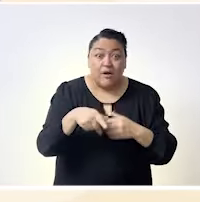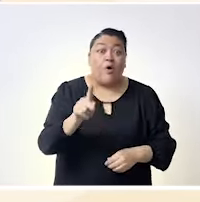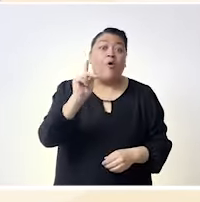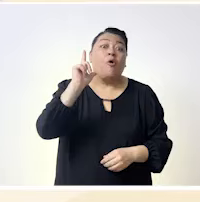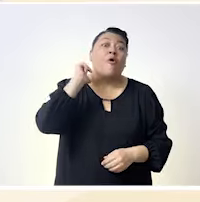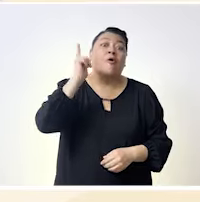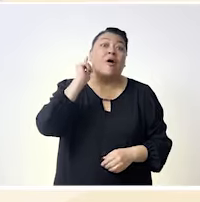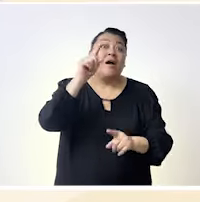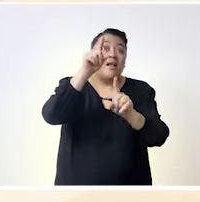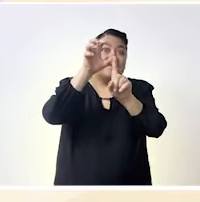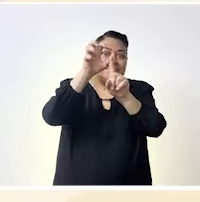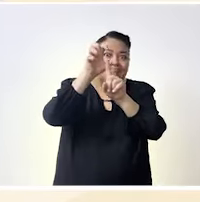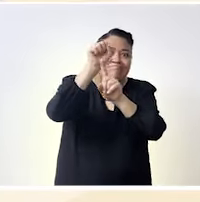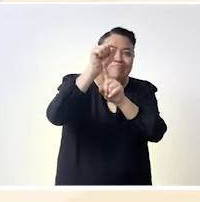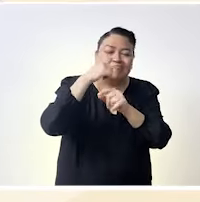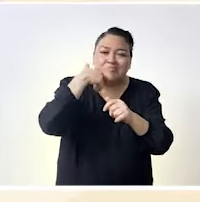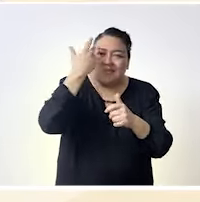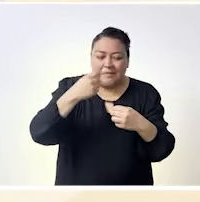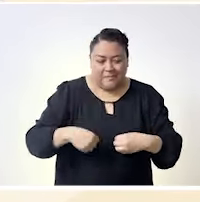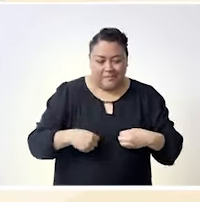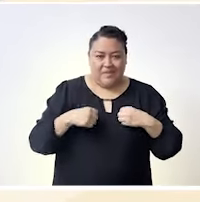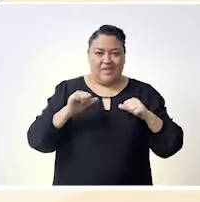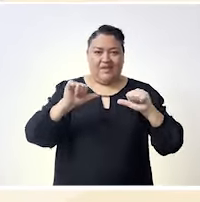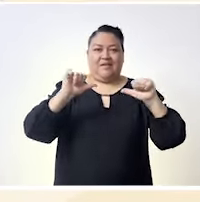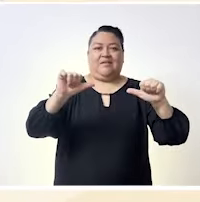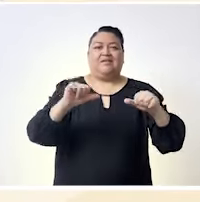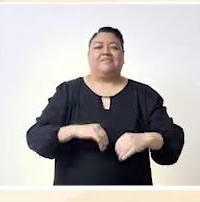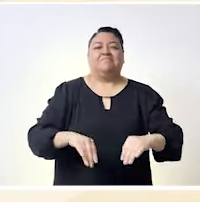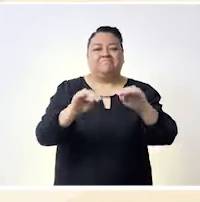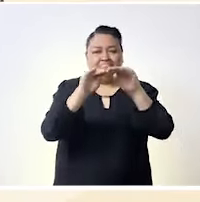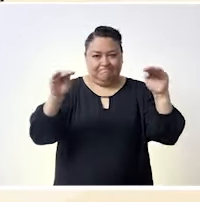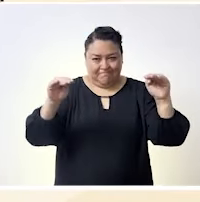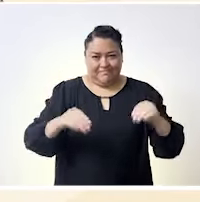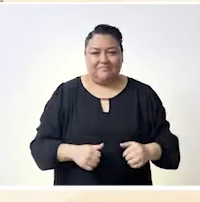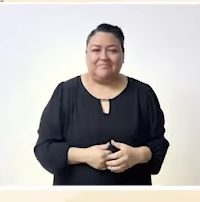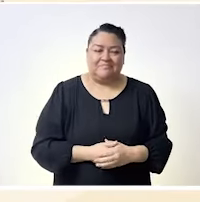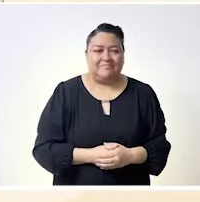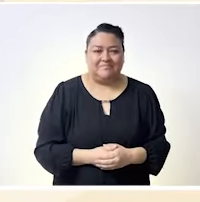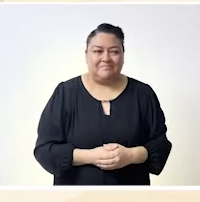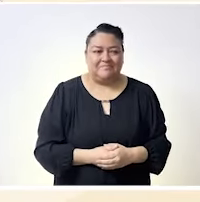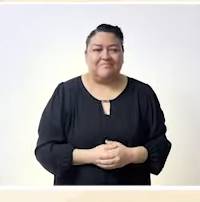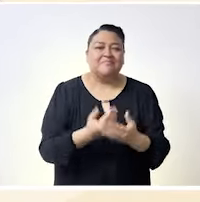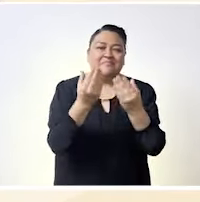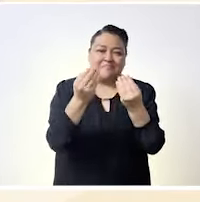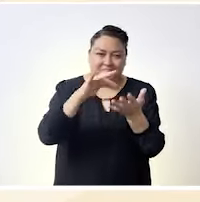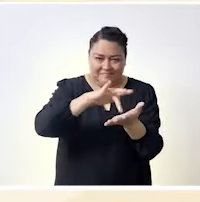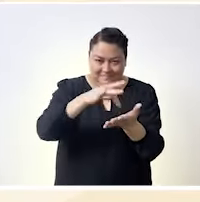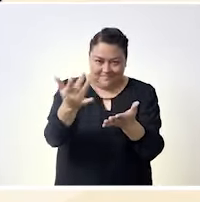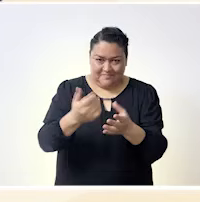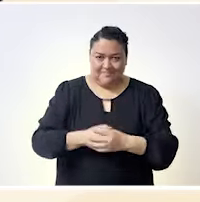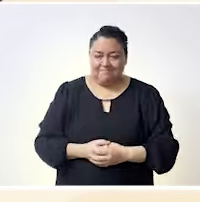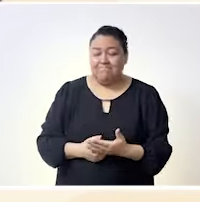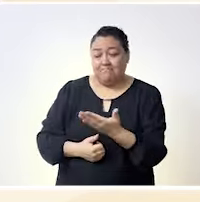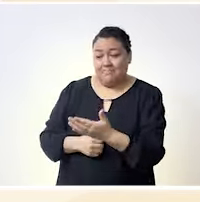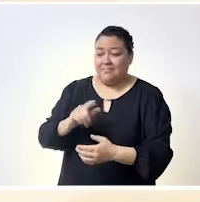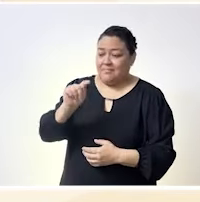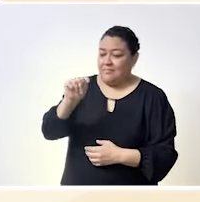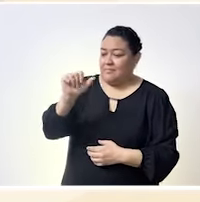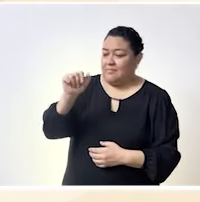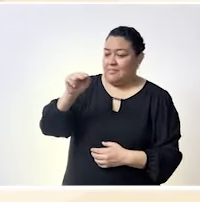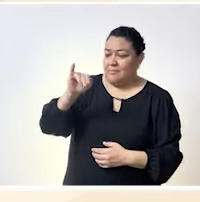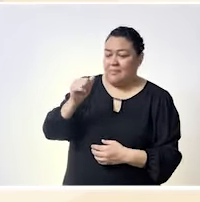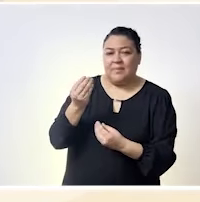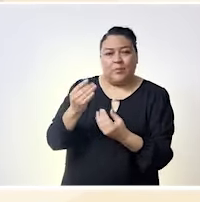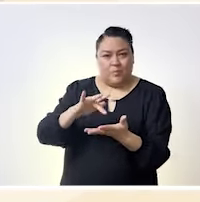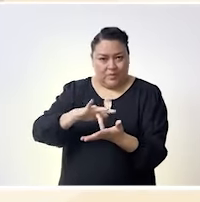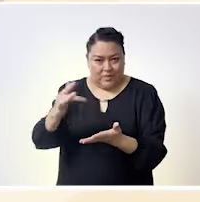es pero debe ser hecho y estamos trabajando para ello entonces es la utopía radical la igualdad de FEDA muchas gracias muchas gracias a